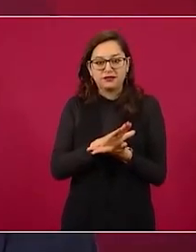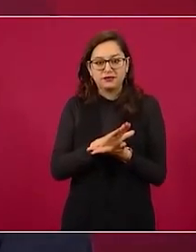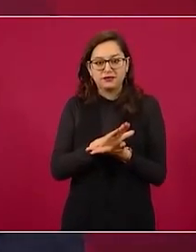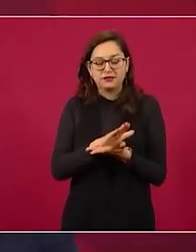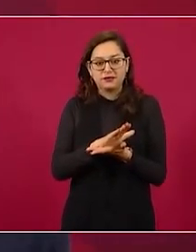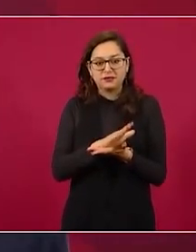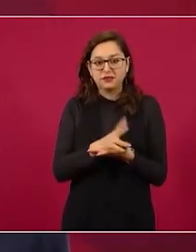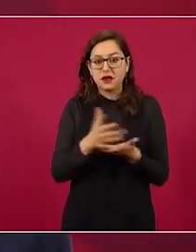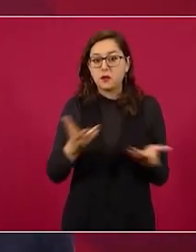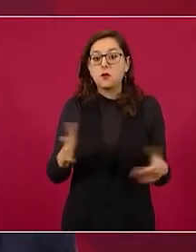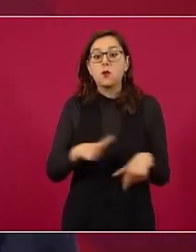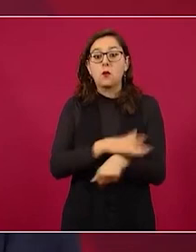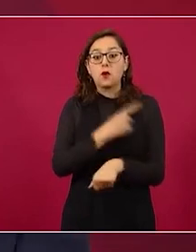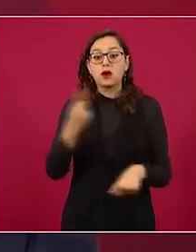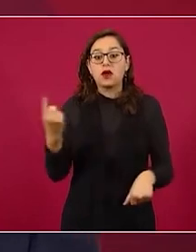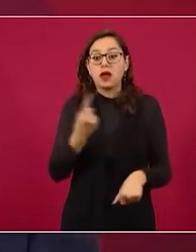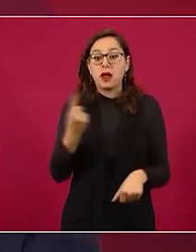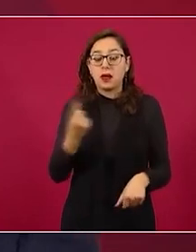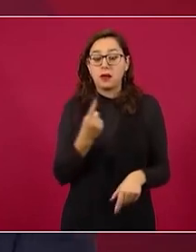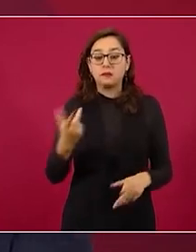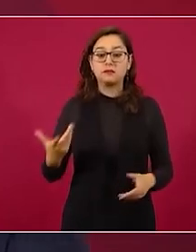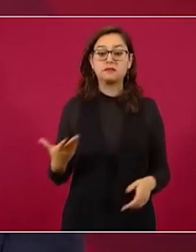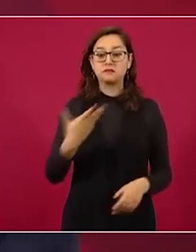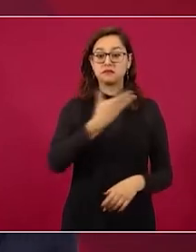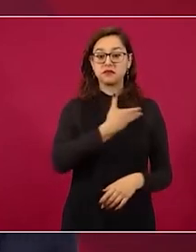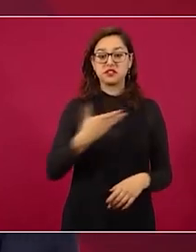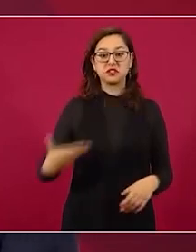olegario a lo mejor se están peleando